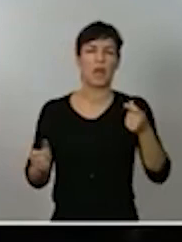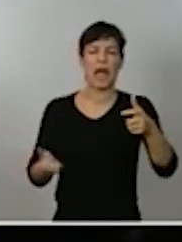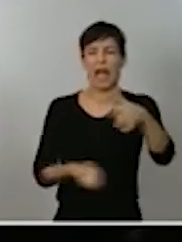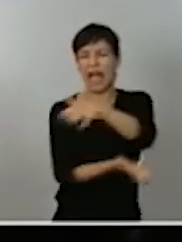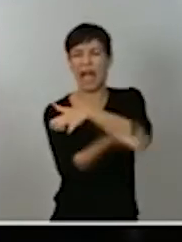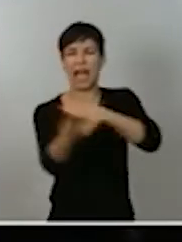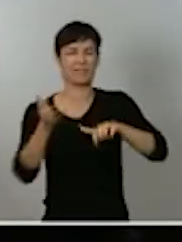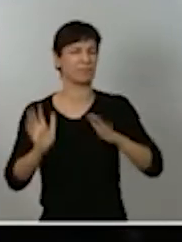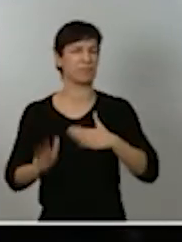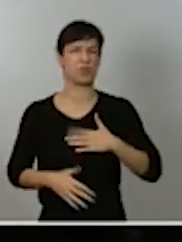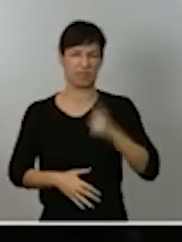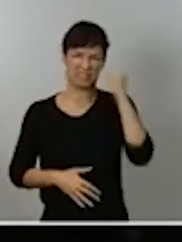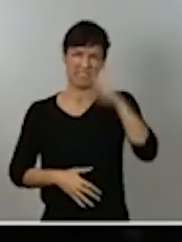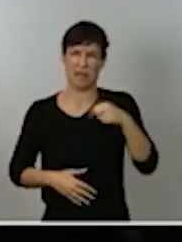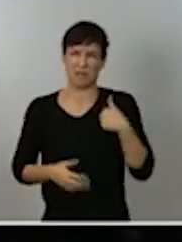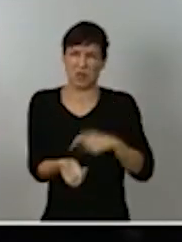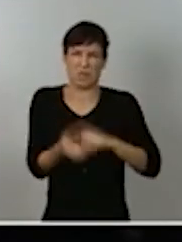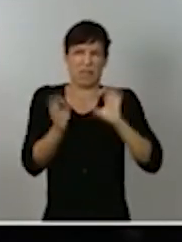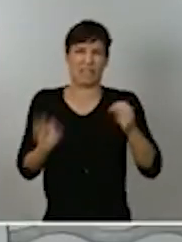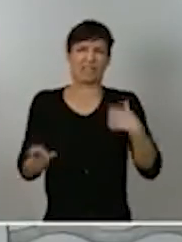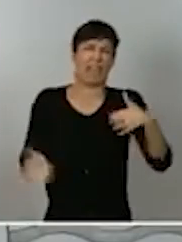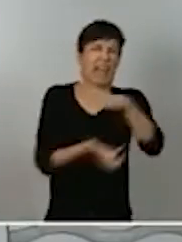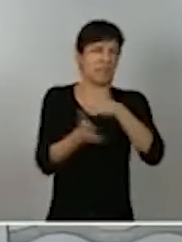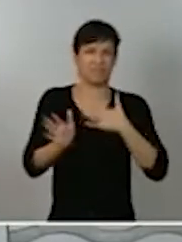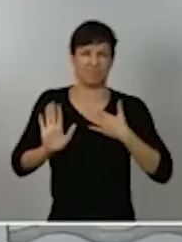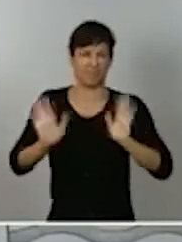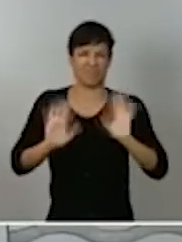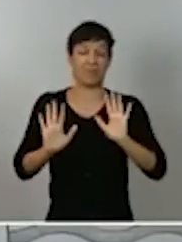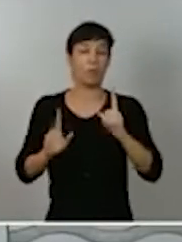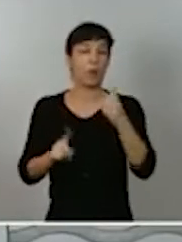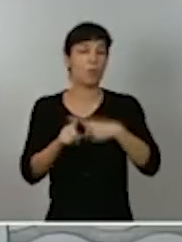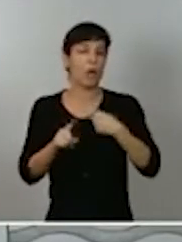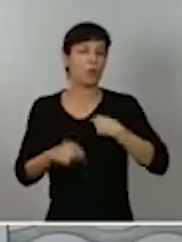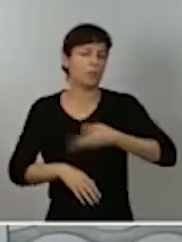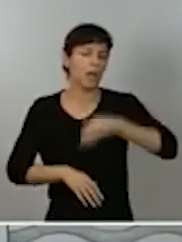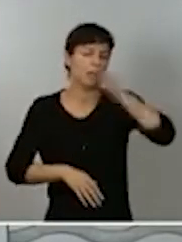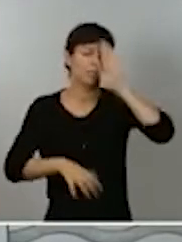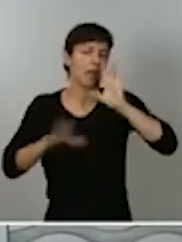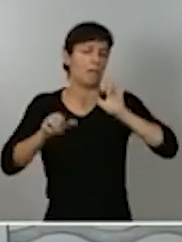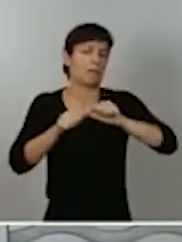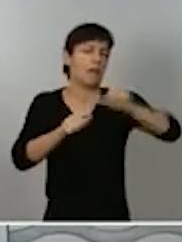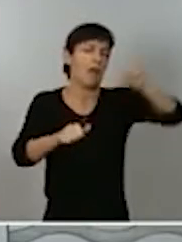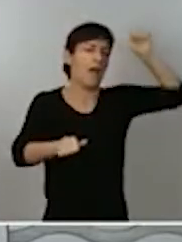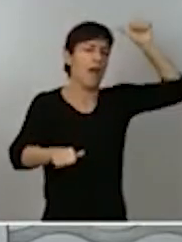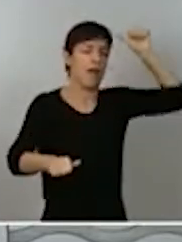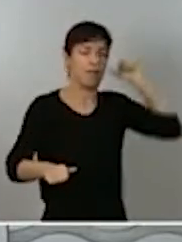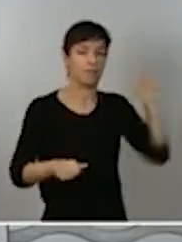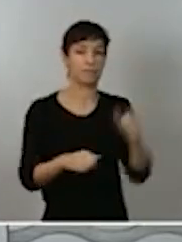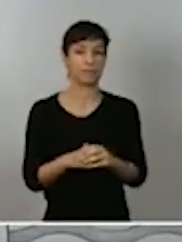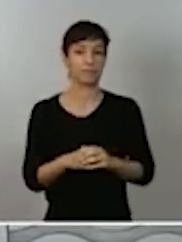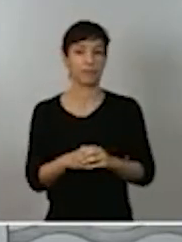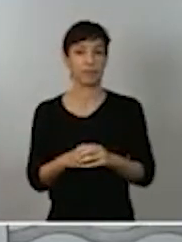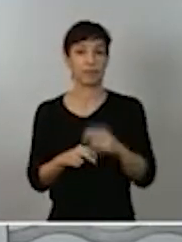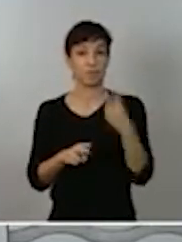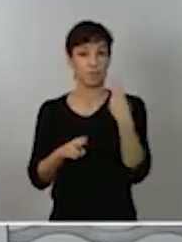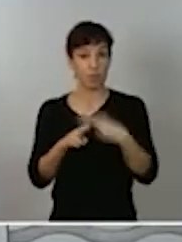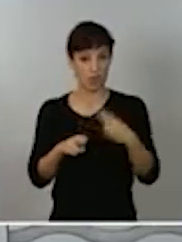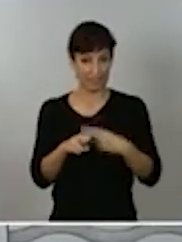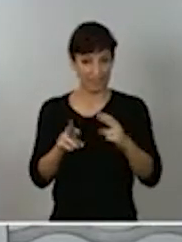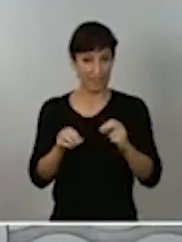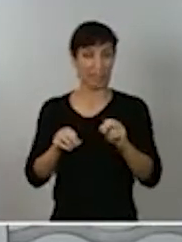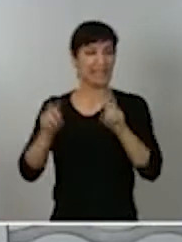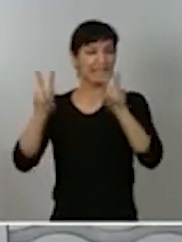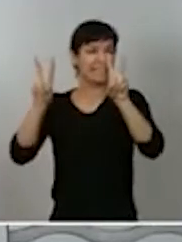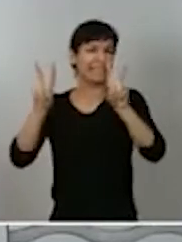como creo que saben. Pero hay algo que aprendí hace mucho tiempo. En política, el 99% de los temas suelen ser